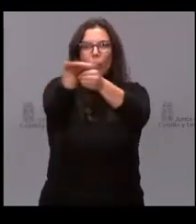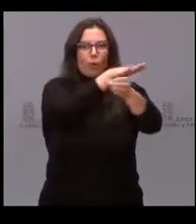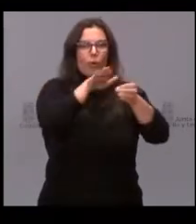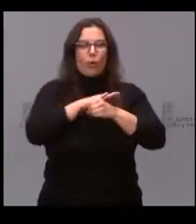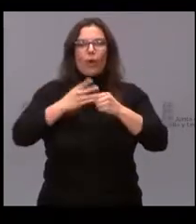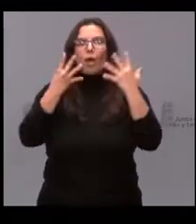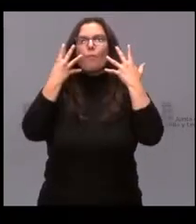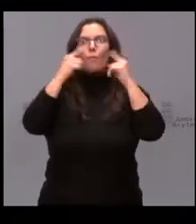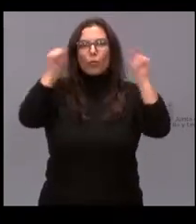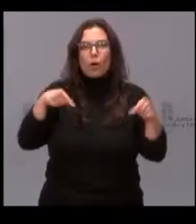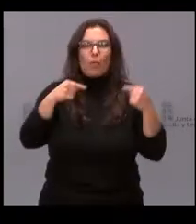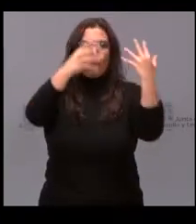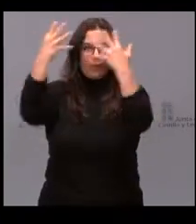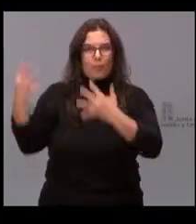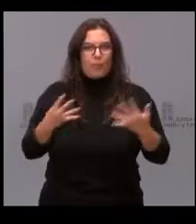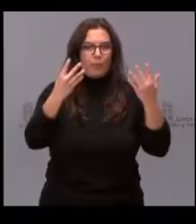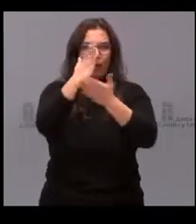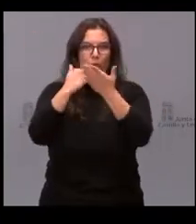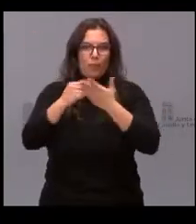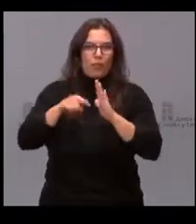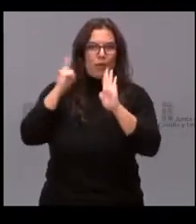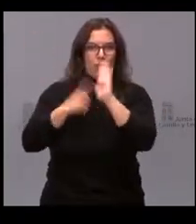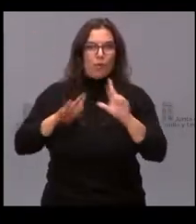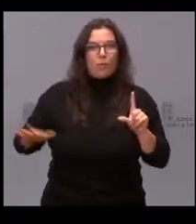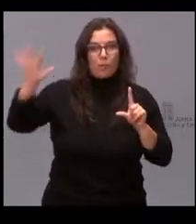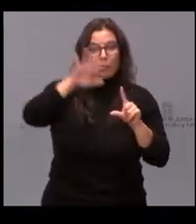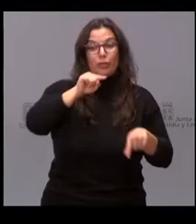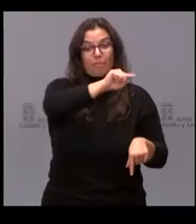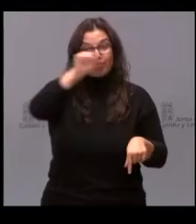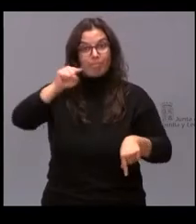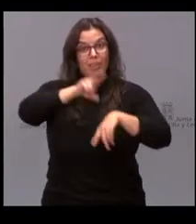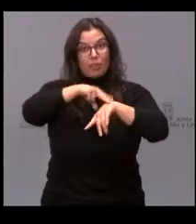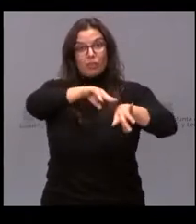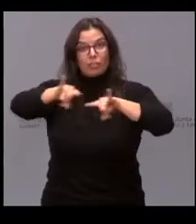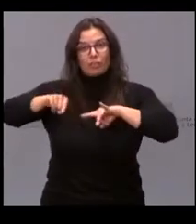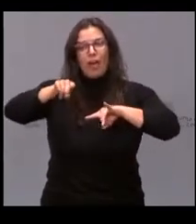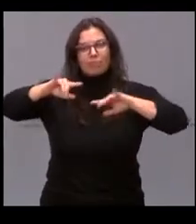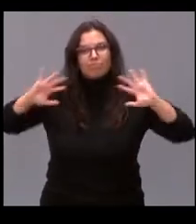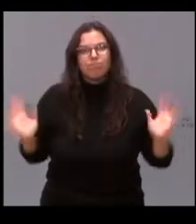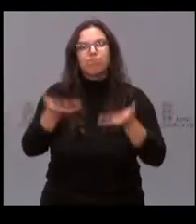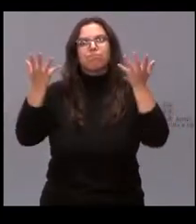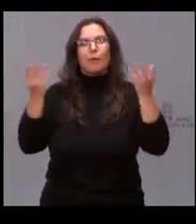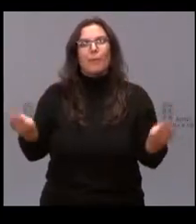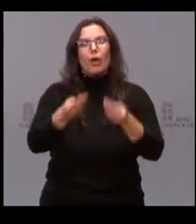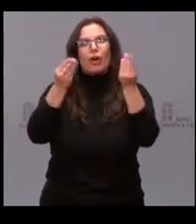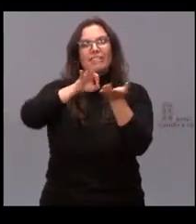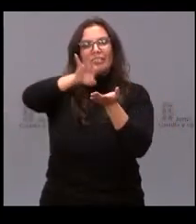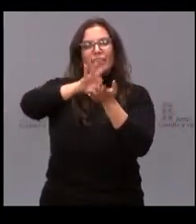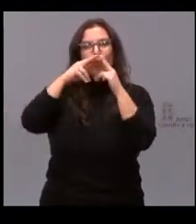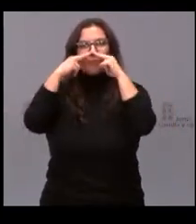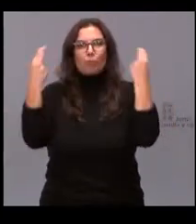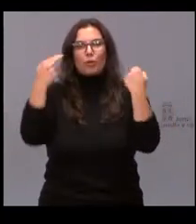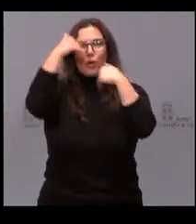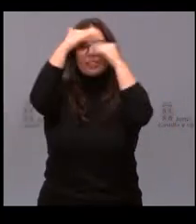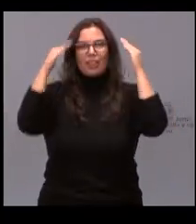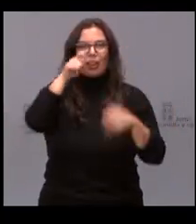provincias de nuestra comunidad autónoma. Es en las delegaciones territoriales donde se va a impulsar y mejorar el servicio público de atención